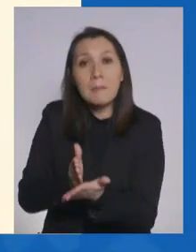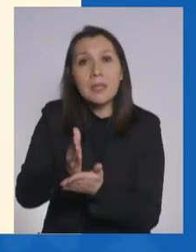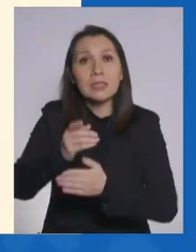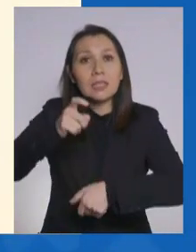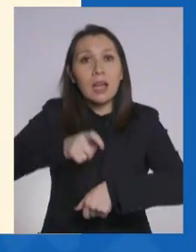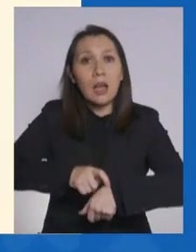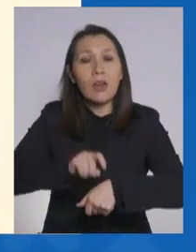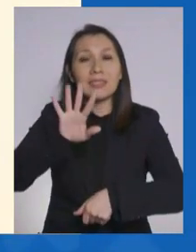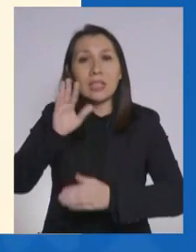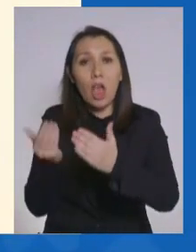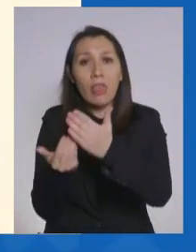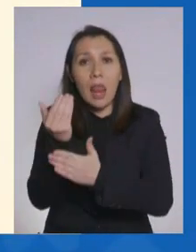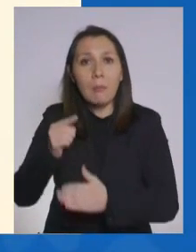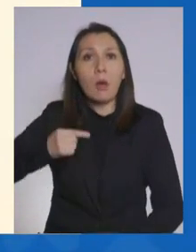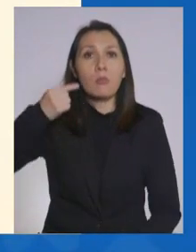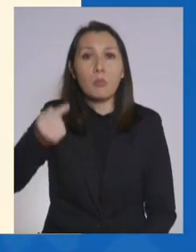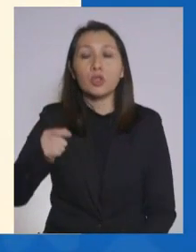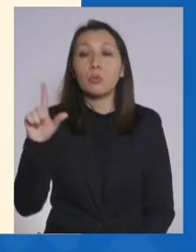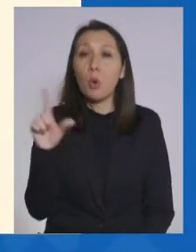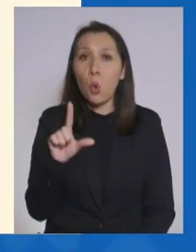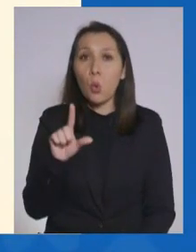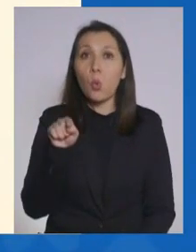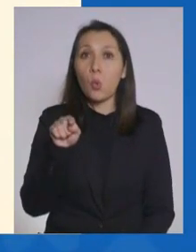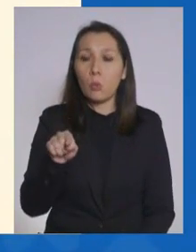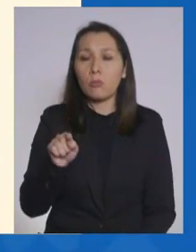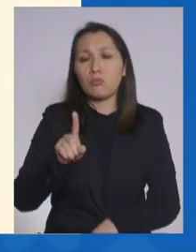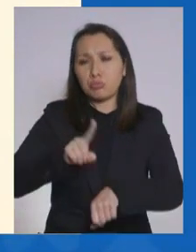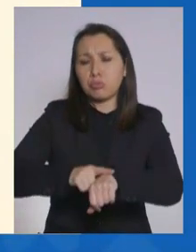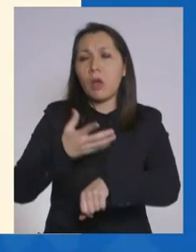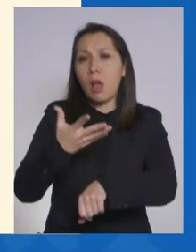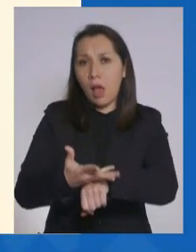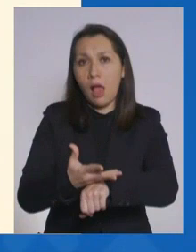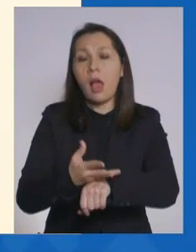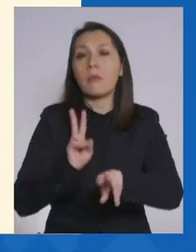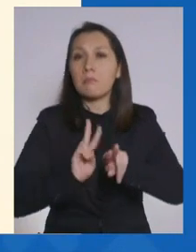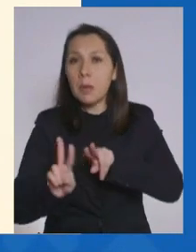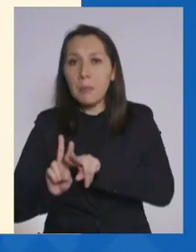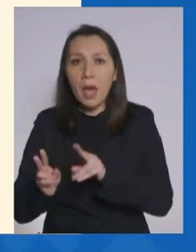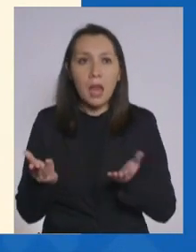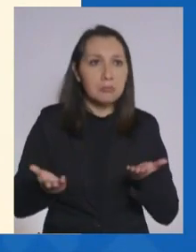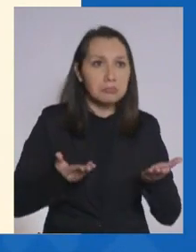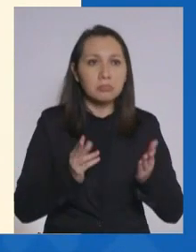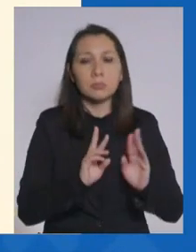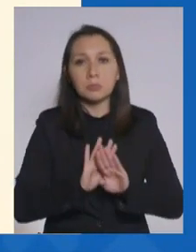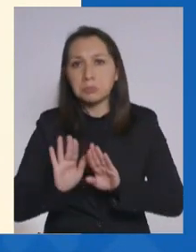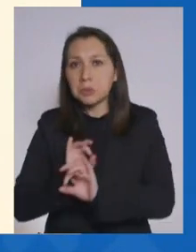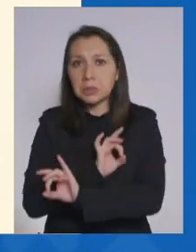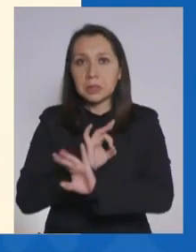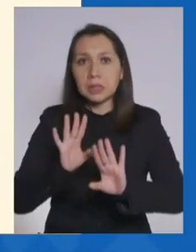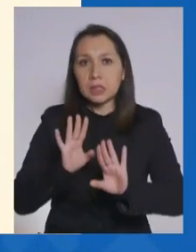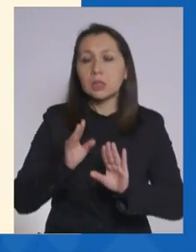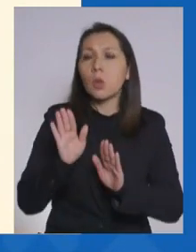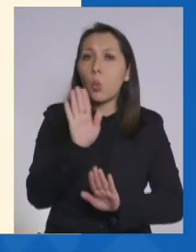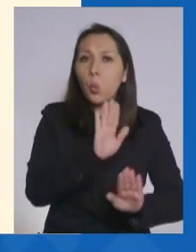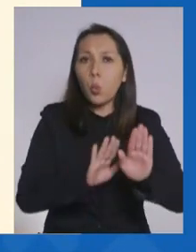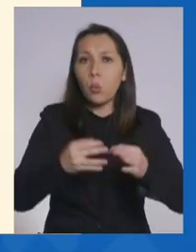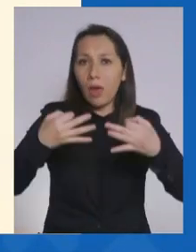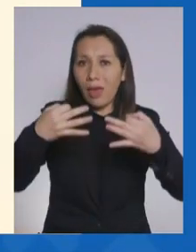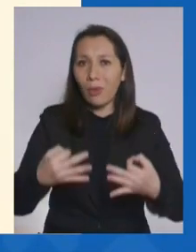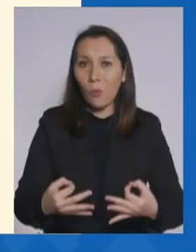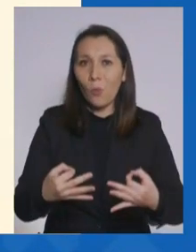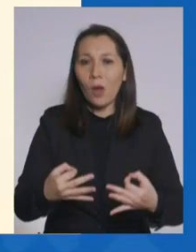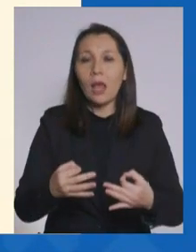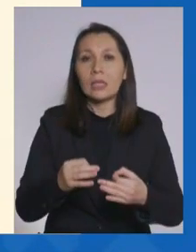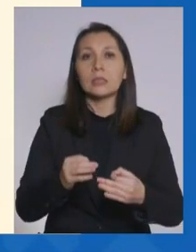del lunes a las 5 de la mañana. Por lo tanto, hay tiempo para prepararse y para tomar las medidas adecuadas